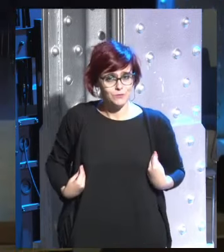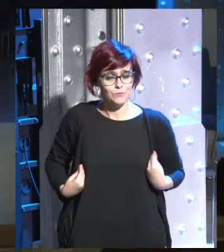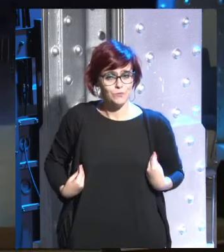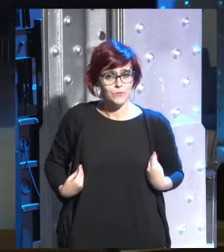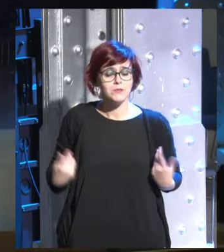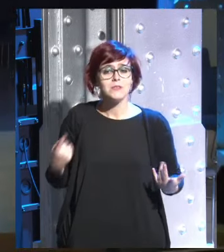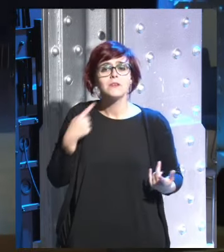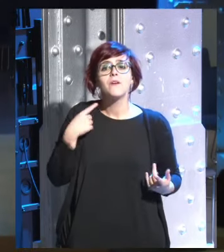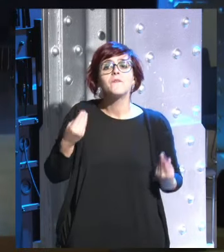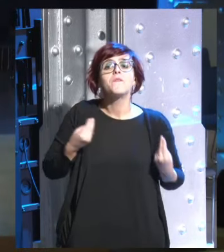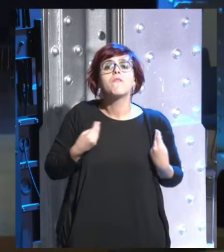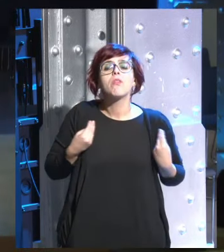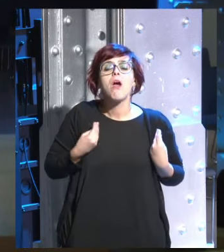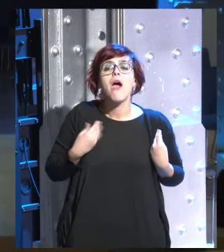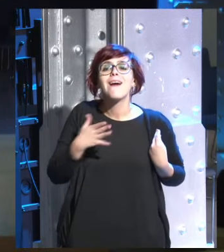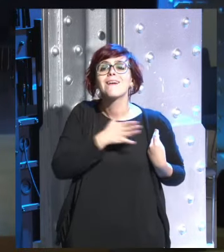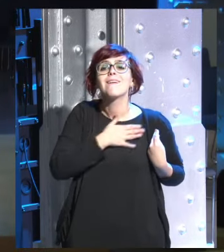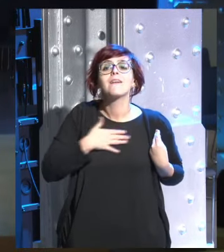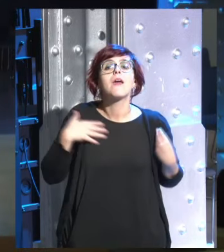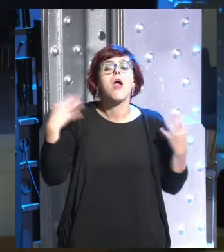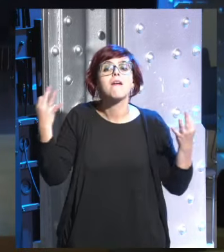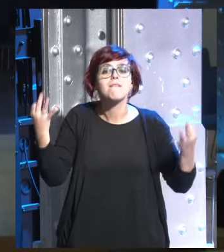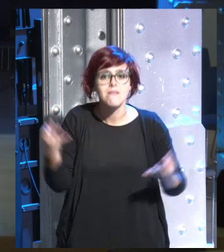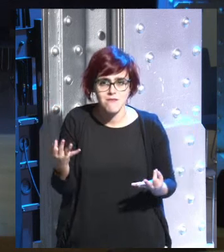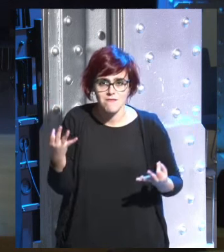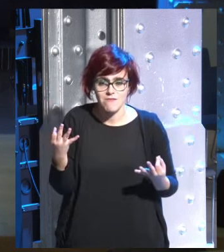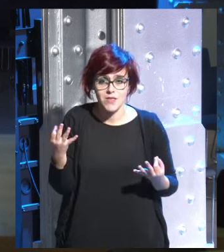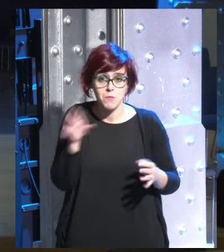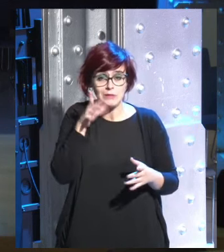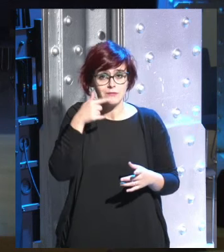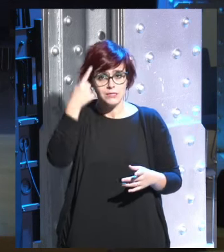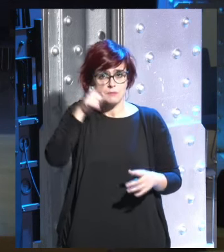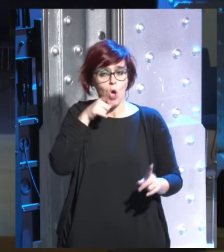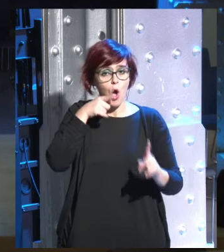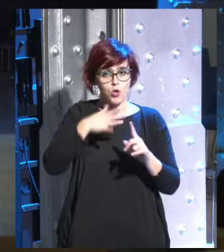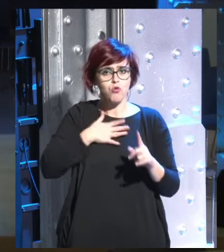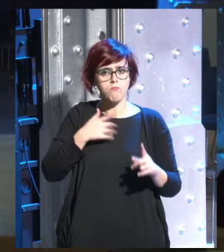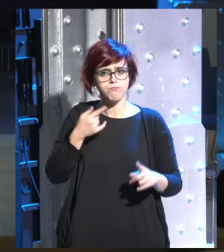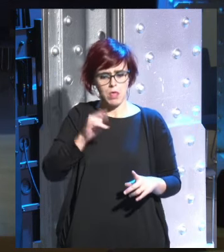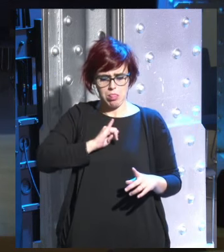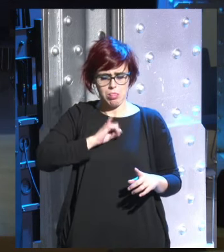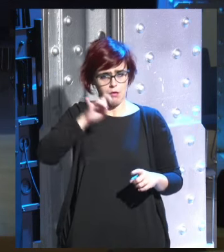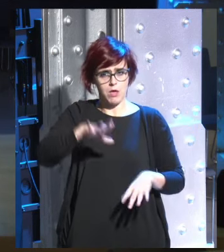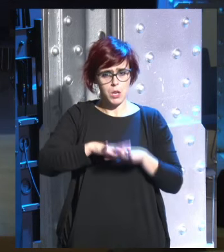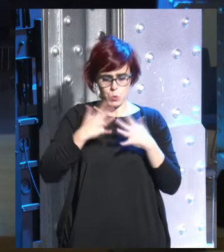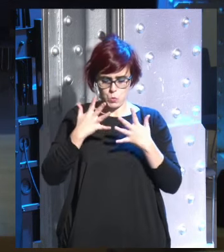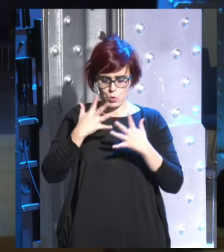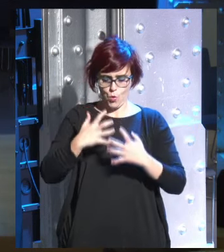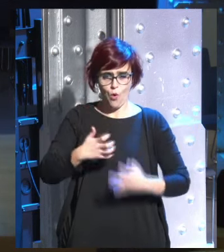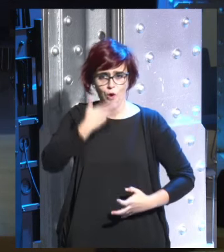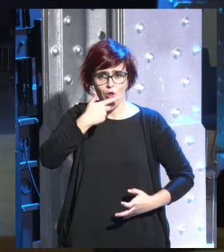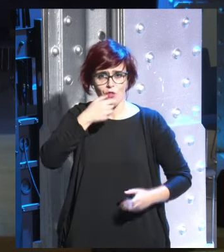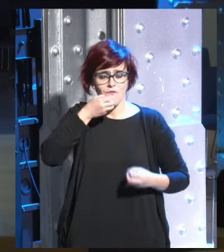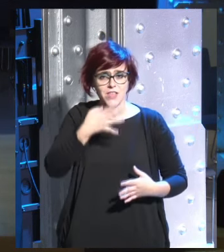saber qué queremos de la vida porque si realmente sabemos quiénes somos y qué queremos de la vida